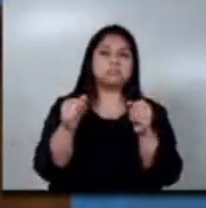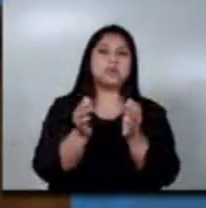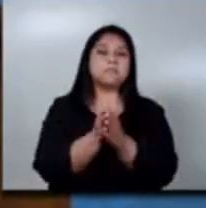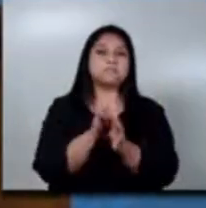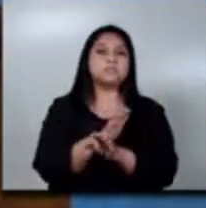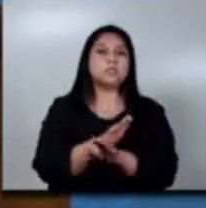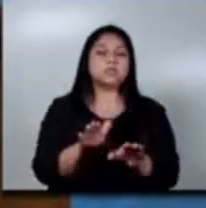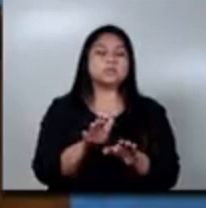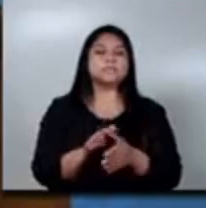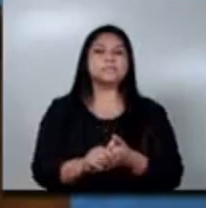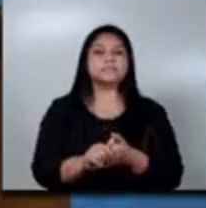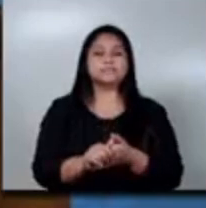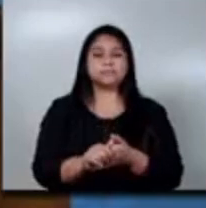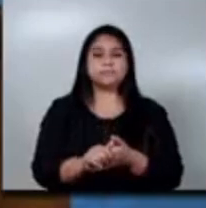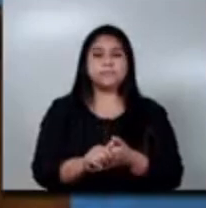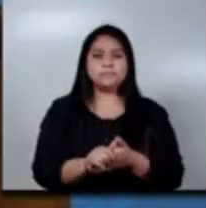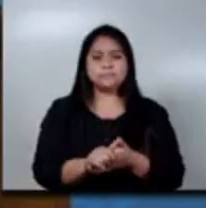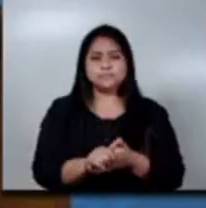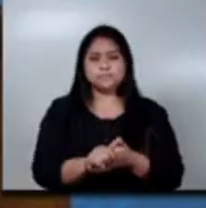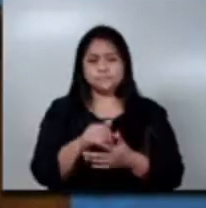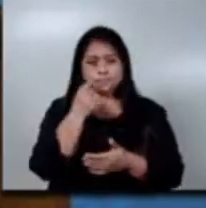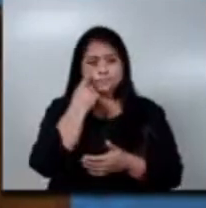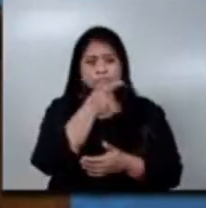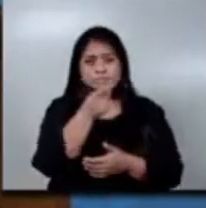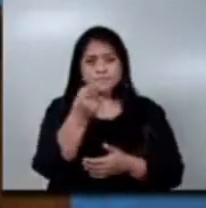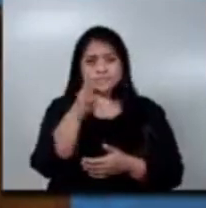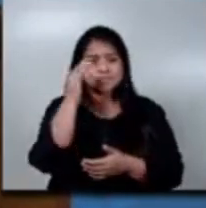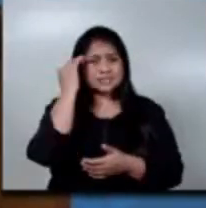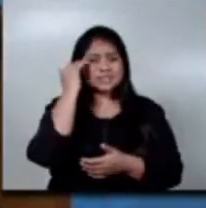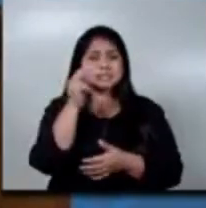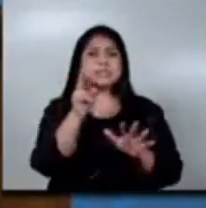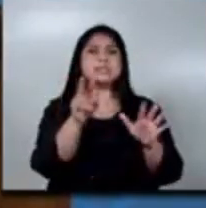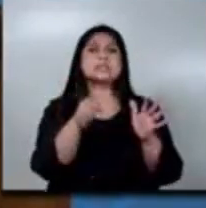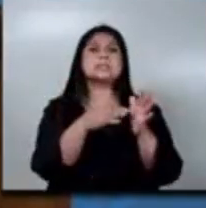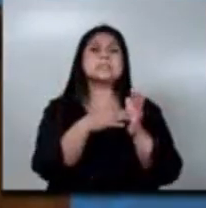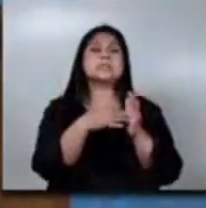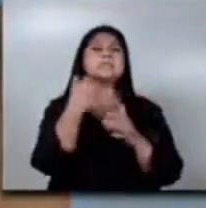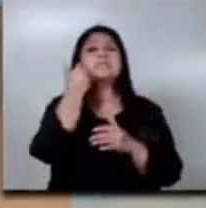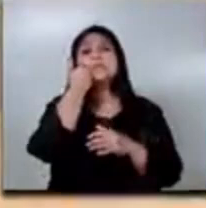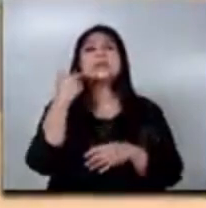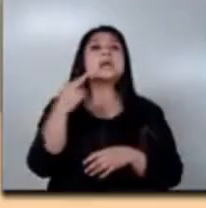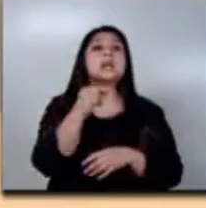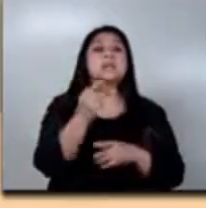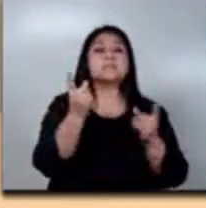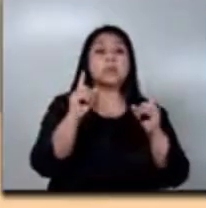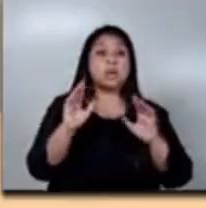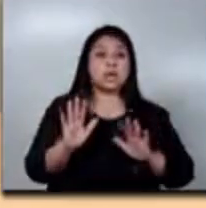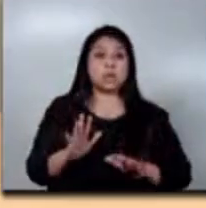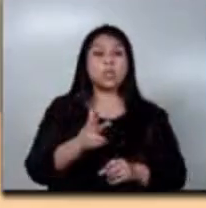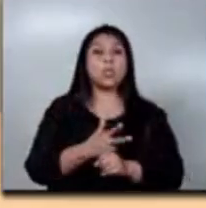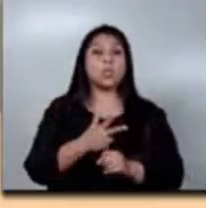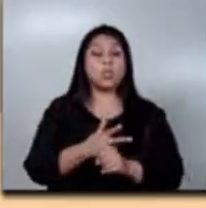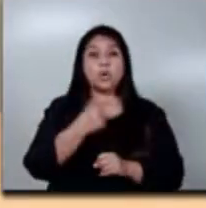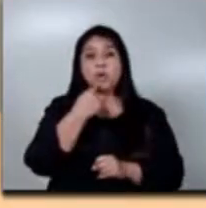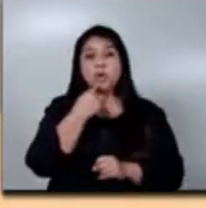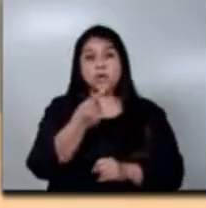Y algunas de las, hay, hay, como ustedes saben, hablamos de más de siete mil, pero quizá las más frecuentes en Guatemala estaríamos